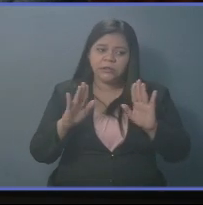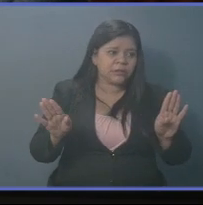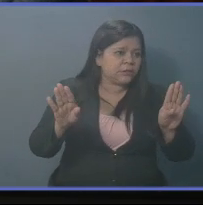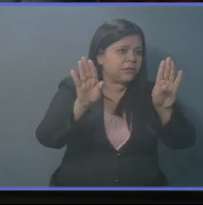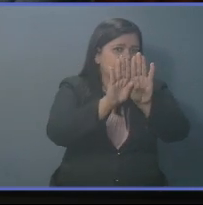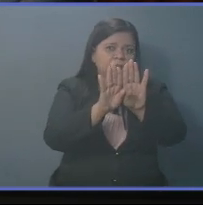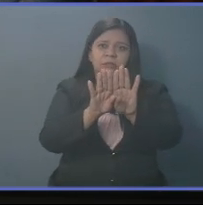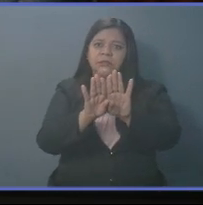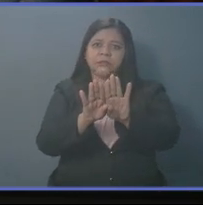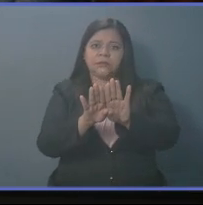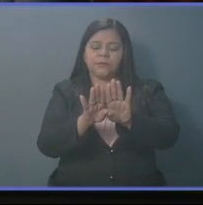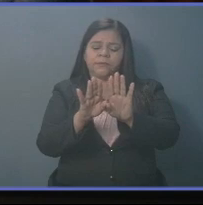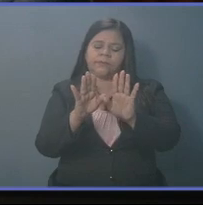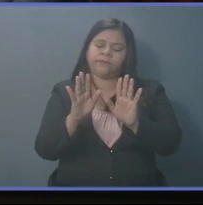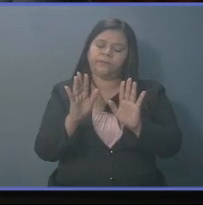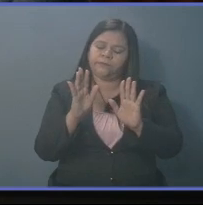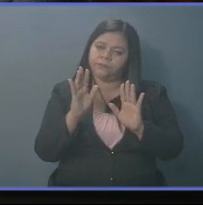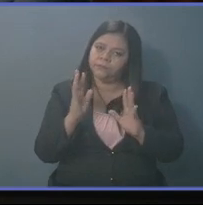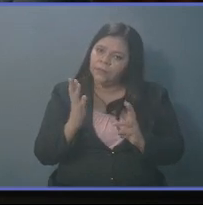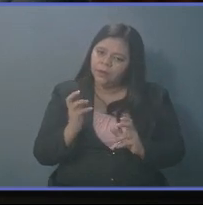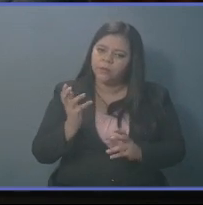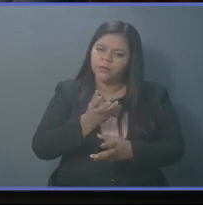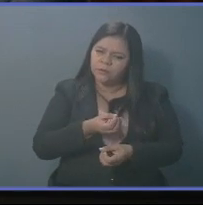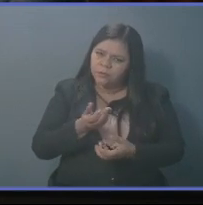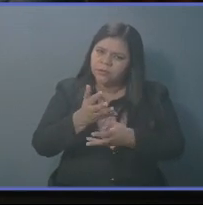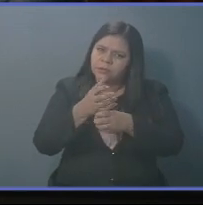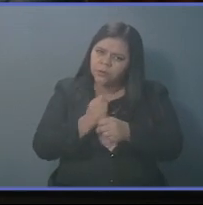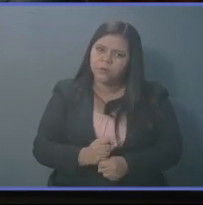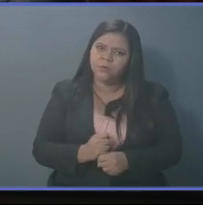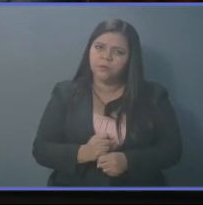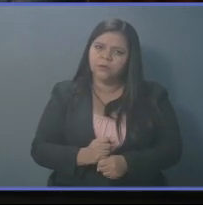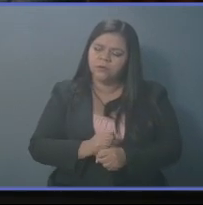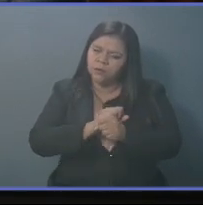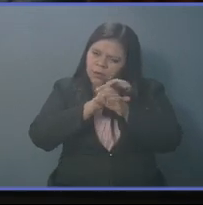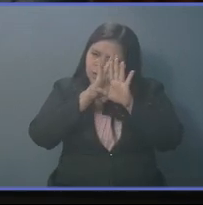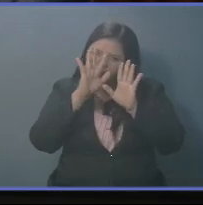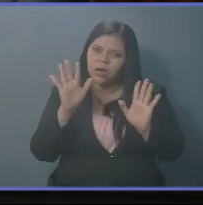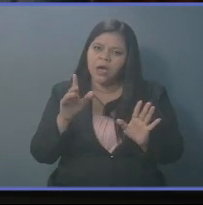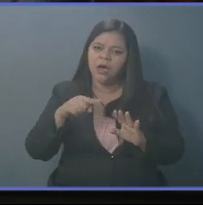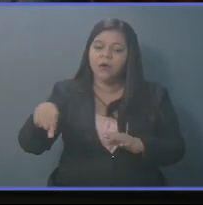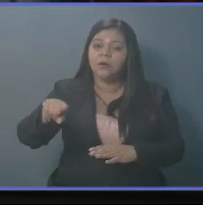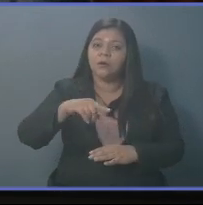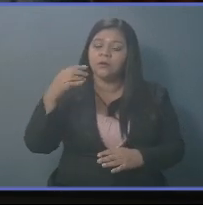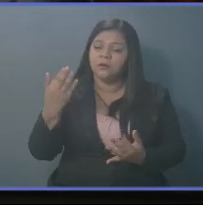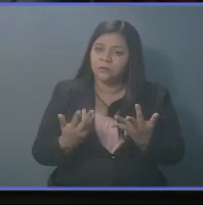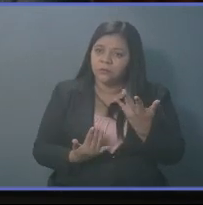Démosle certeza. Hablemosle con la claridad que ellos esperan.